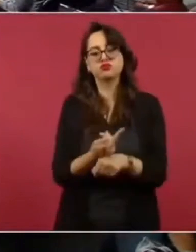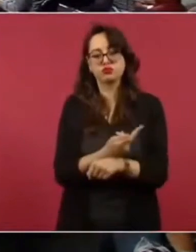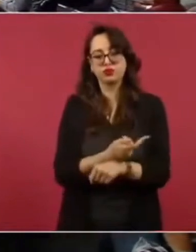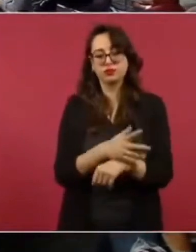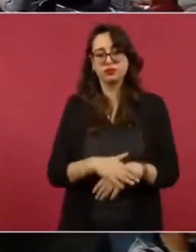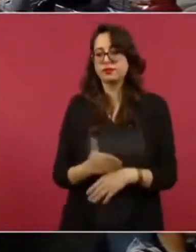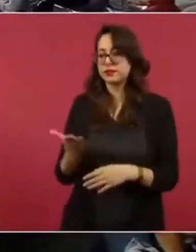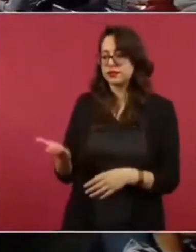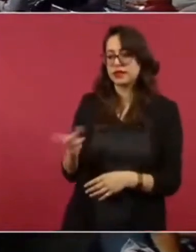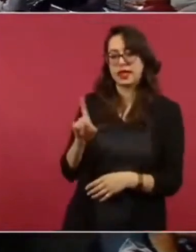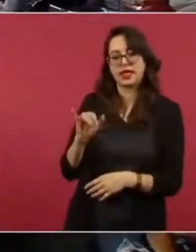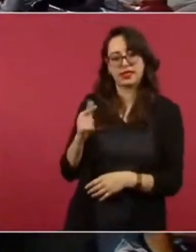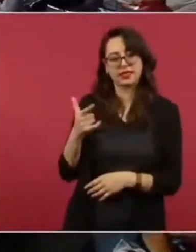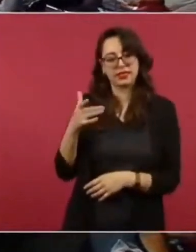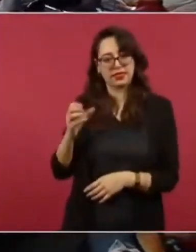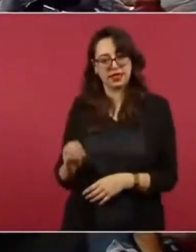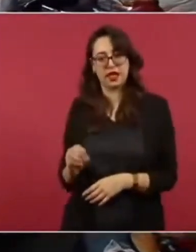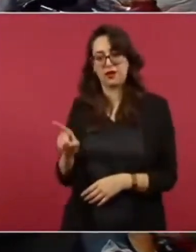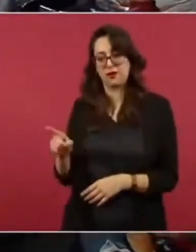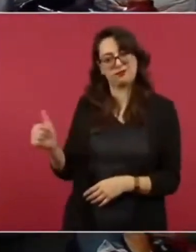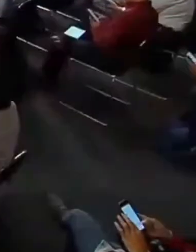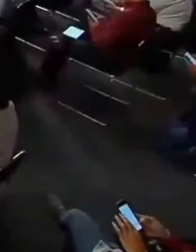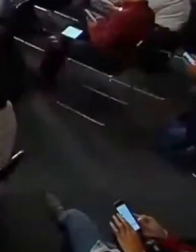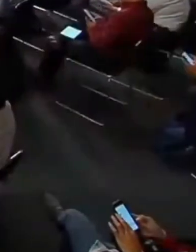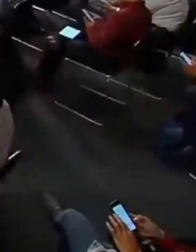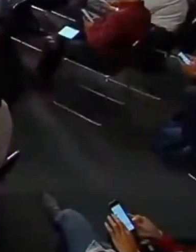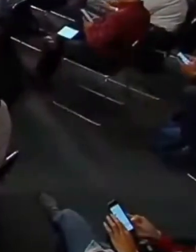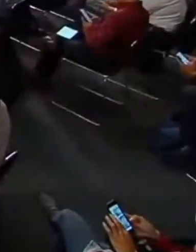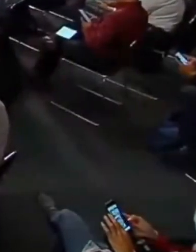Diego Prieto para que nos hable de ese tema.